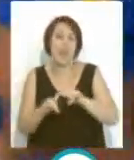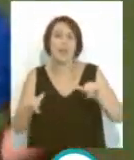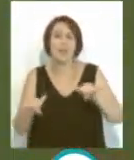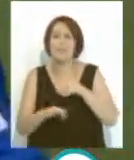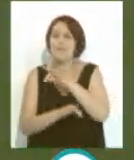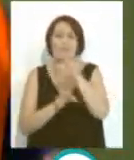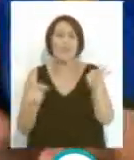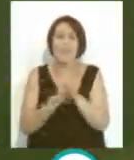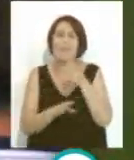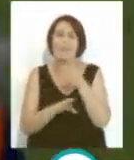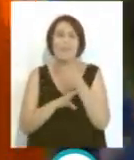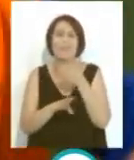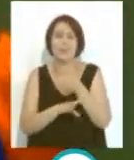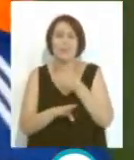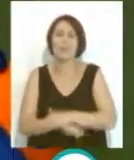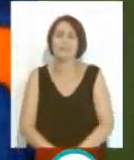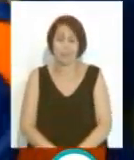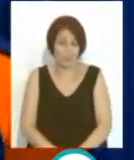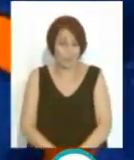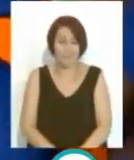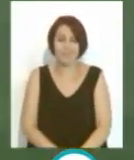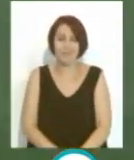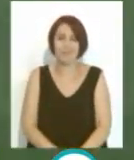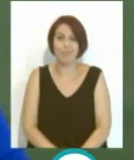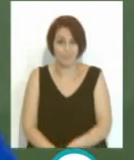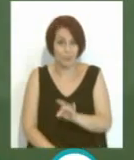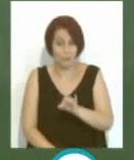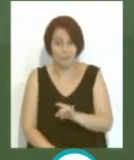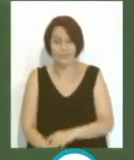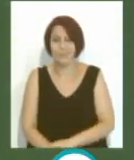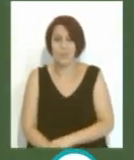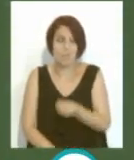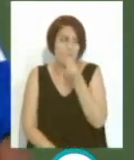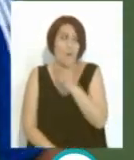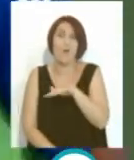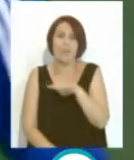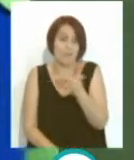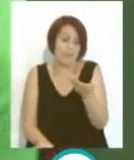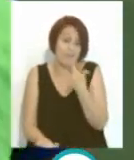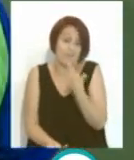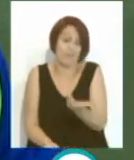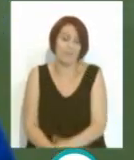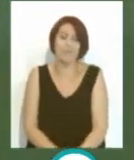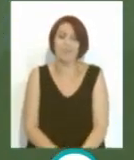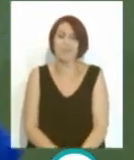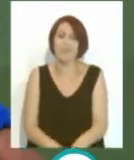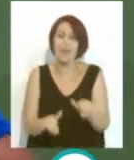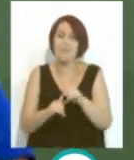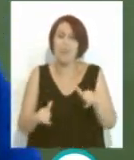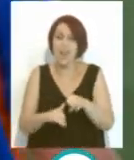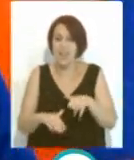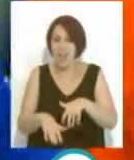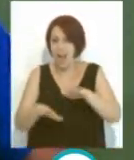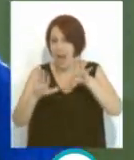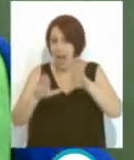estaba todo el día. Sí, también. Sí. ¿Dónde va a estar mejor el... Bueno, por eso te digo. En playa de los gaditanos,